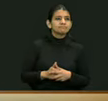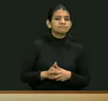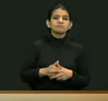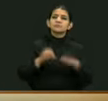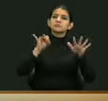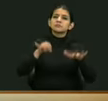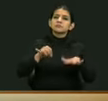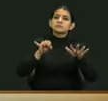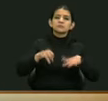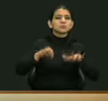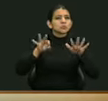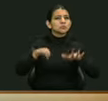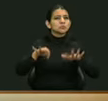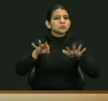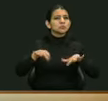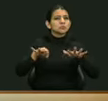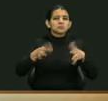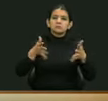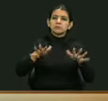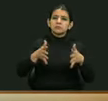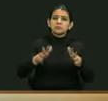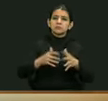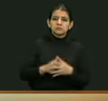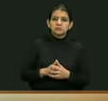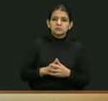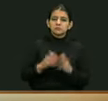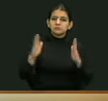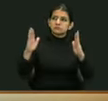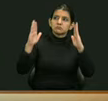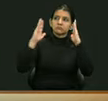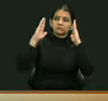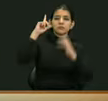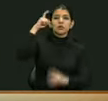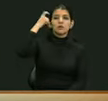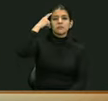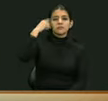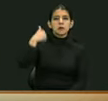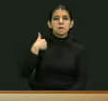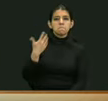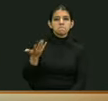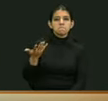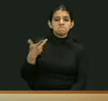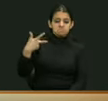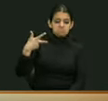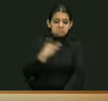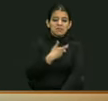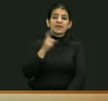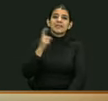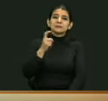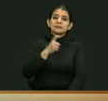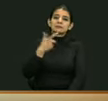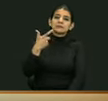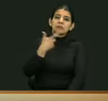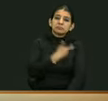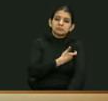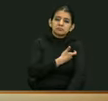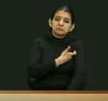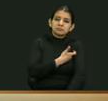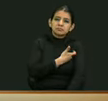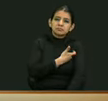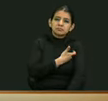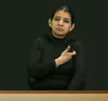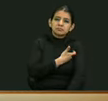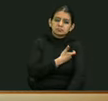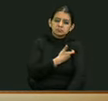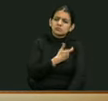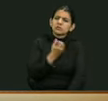meses que el Estado no le da una inyección que